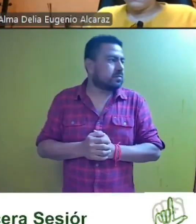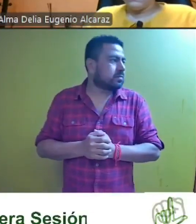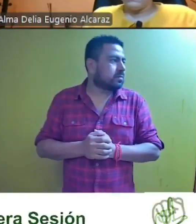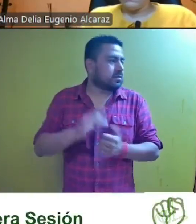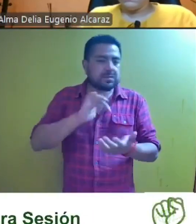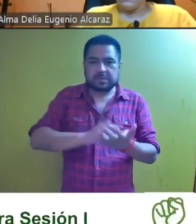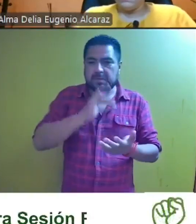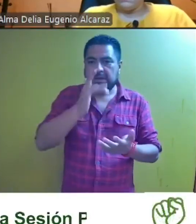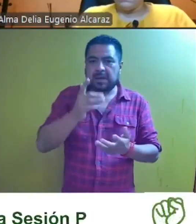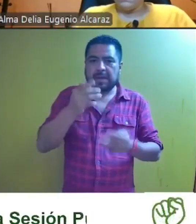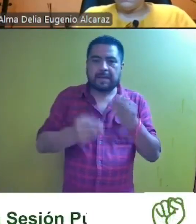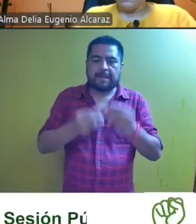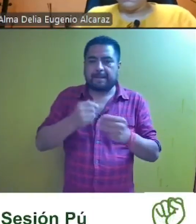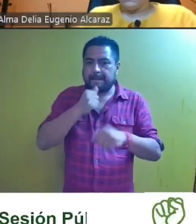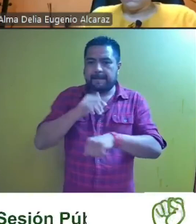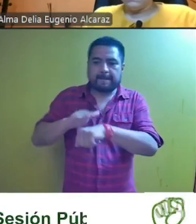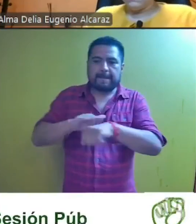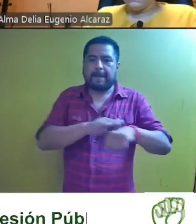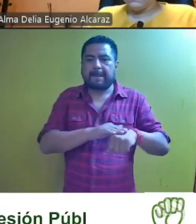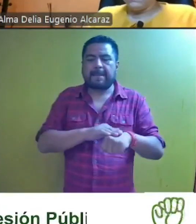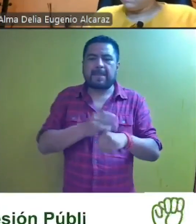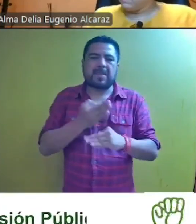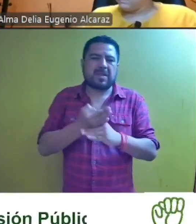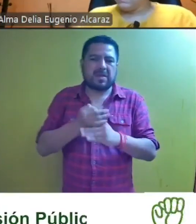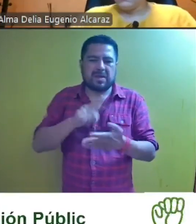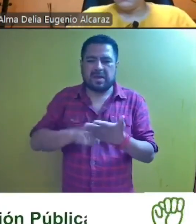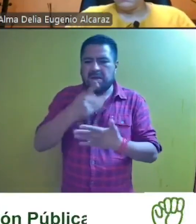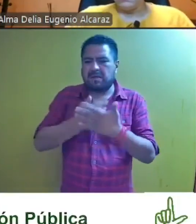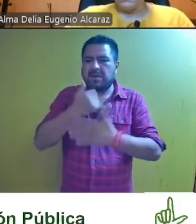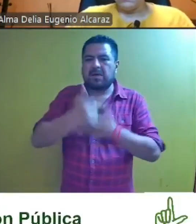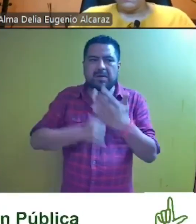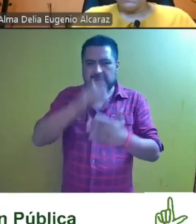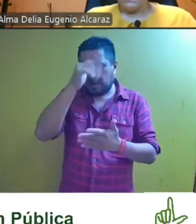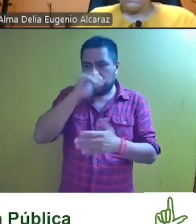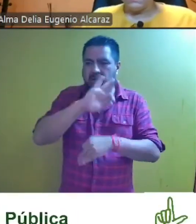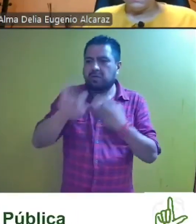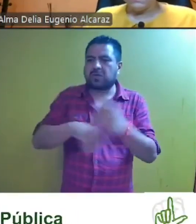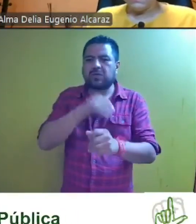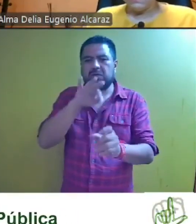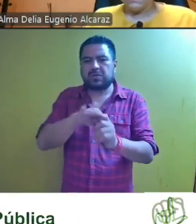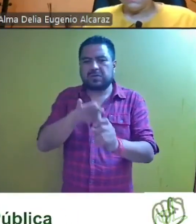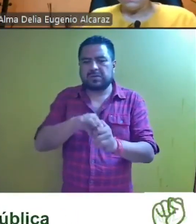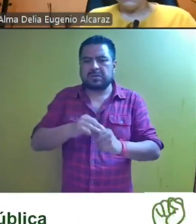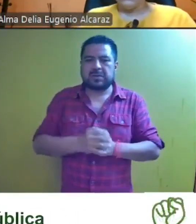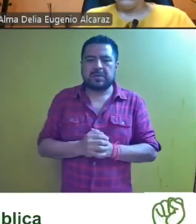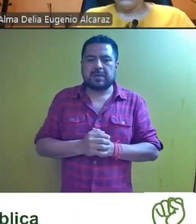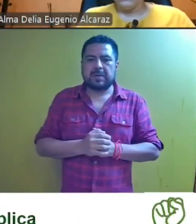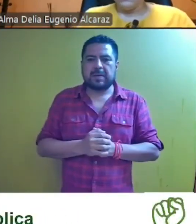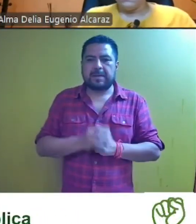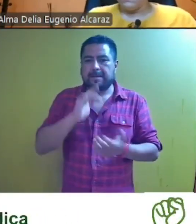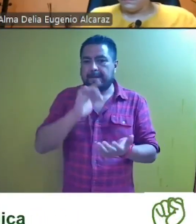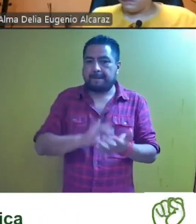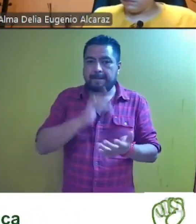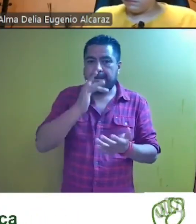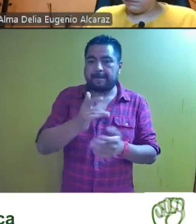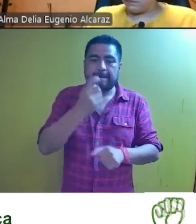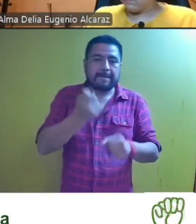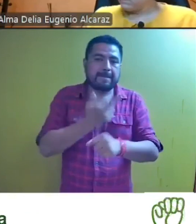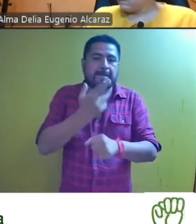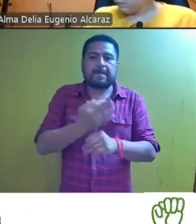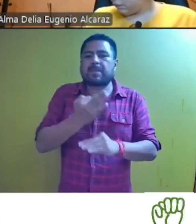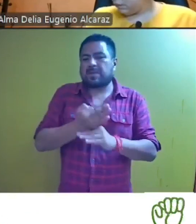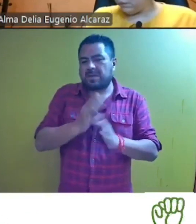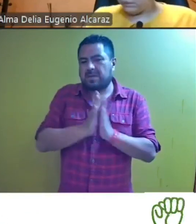Gracias, magistrada. Magistrada Presidenta, magistradas, magistrado, el proyecto de acuerdo plenario fue aprobado por unanimidad de votos. Gracias, secretario. Le